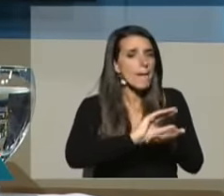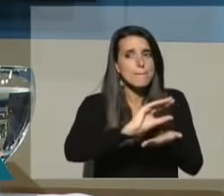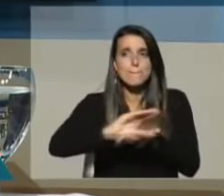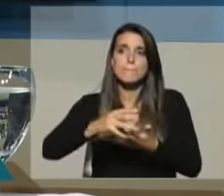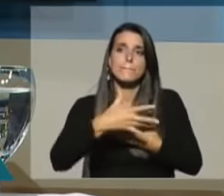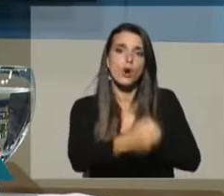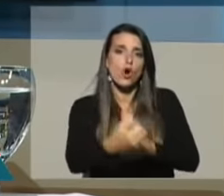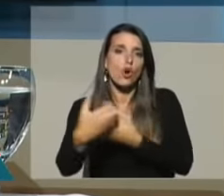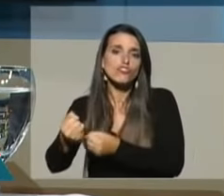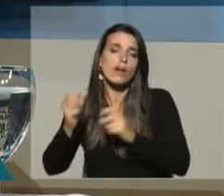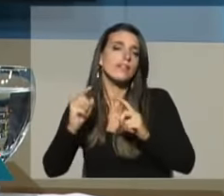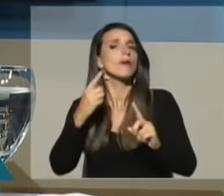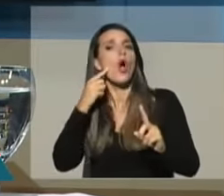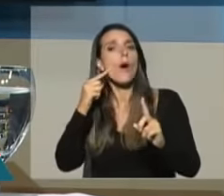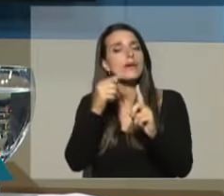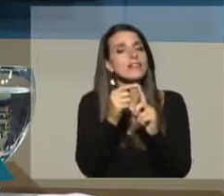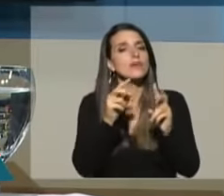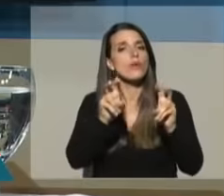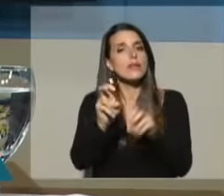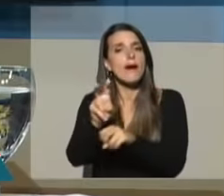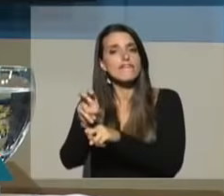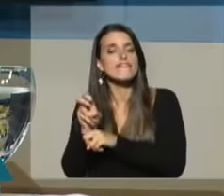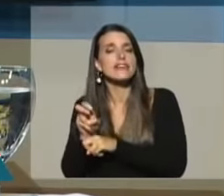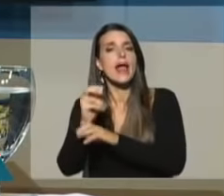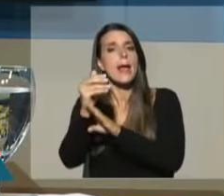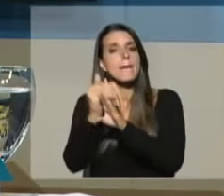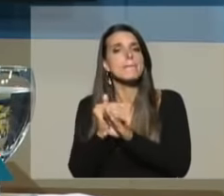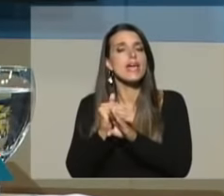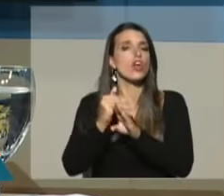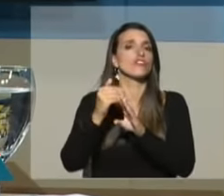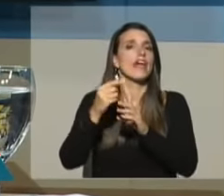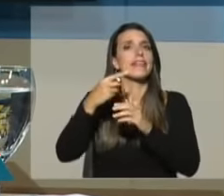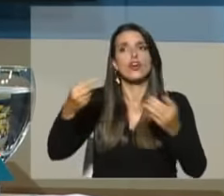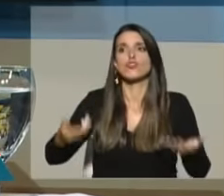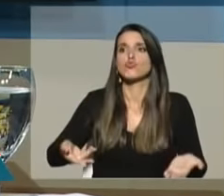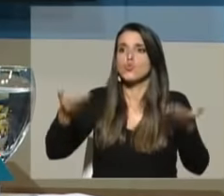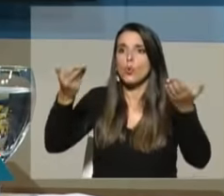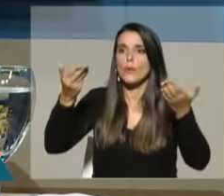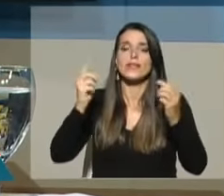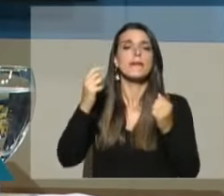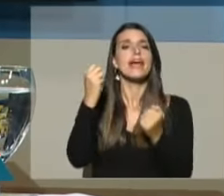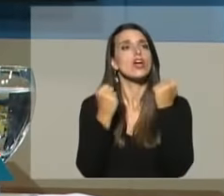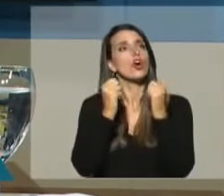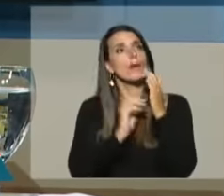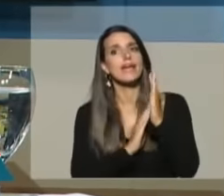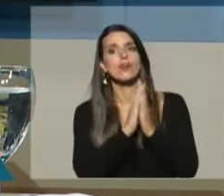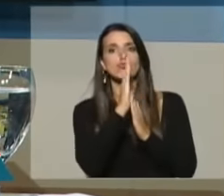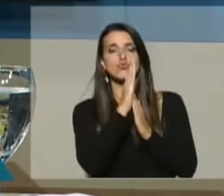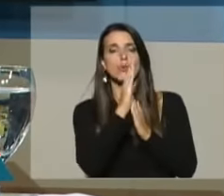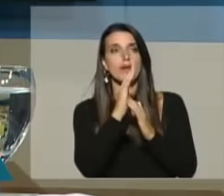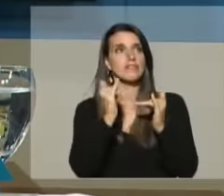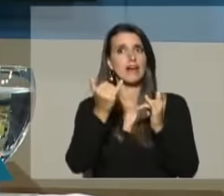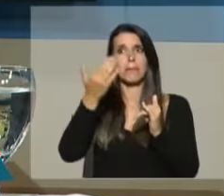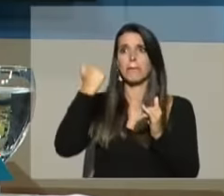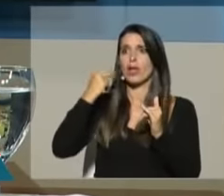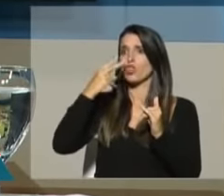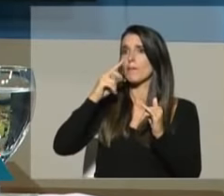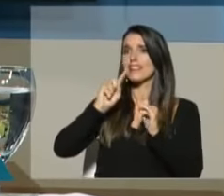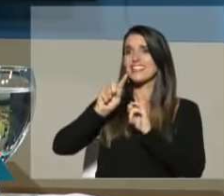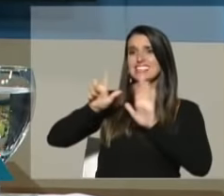lograr objetivos en materia fiscal, rebaja de la inflación, crecimiento de la economía como no se tenía desde el año